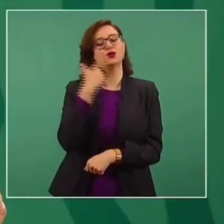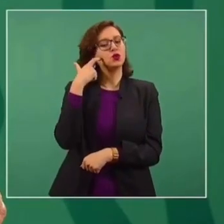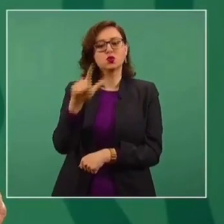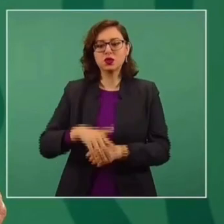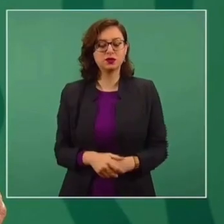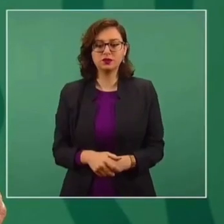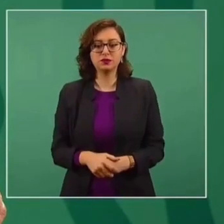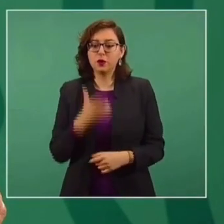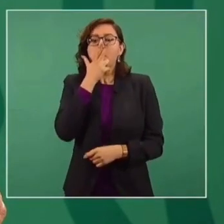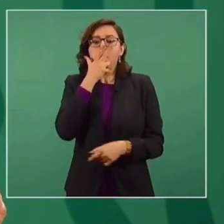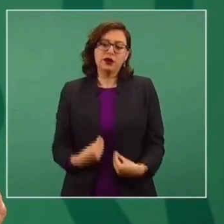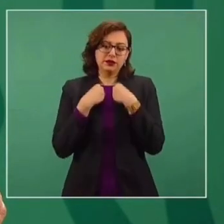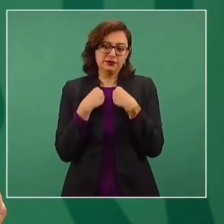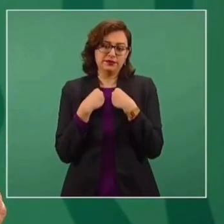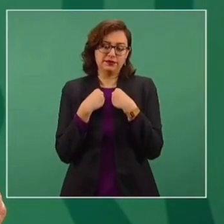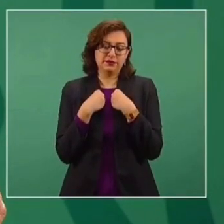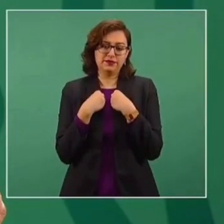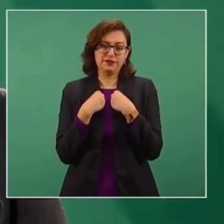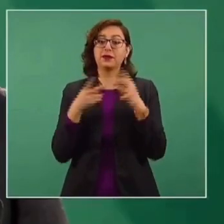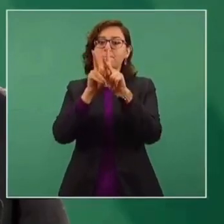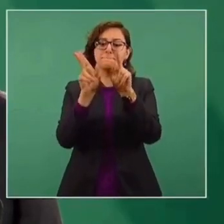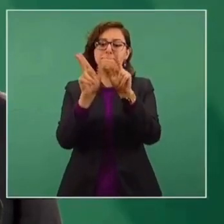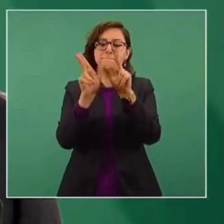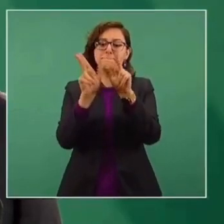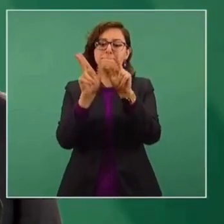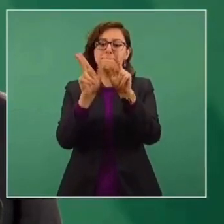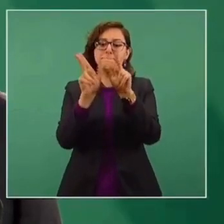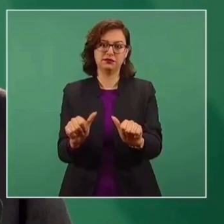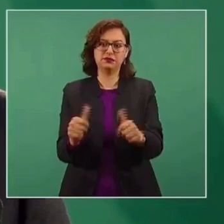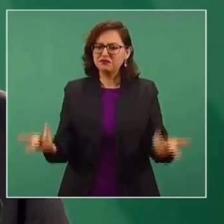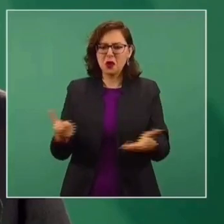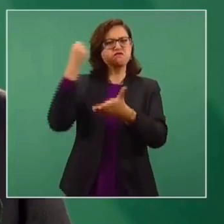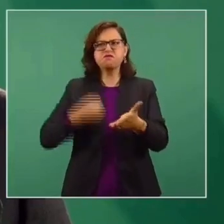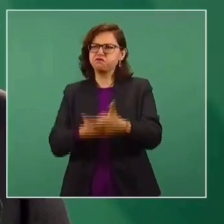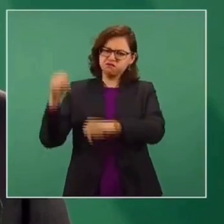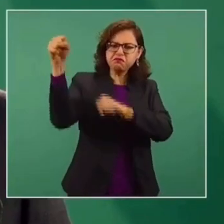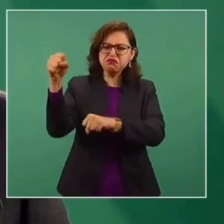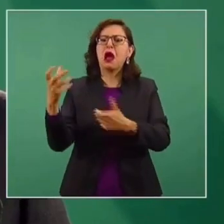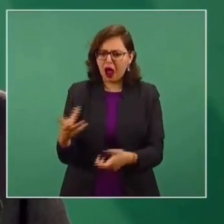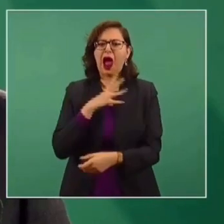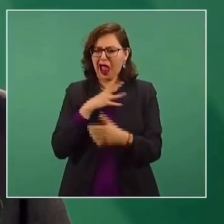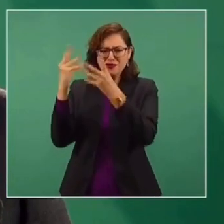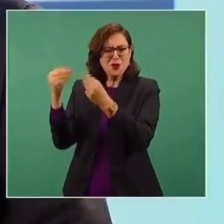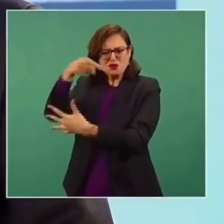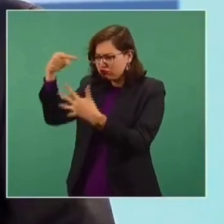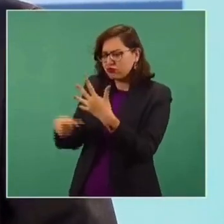Nosotros amamos la vida, queremos la paz y hay muchas maneras de protestar en forma pacífica.